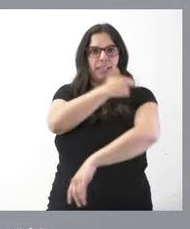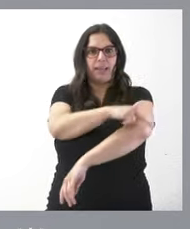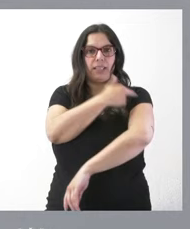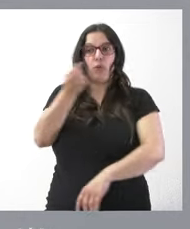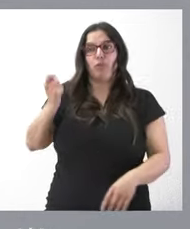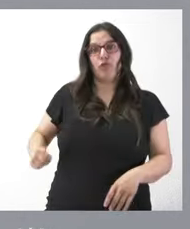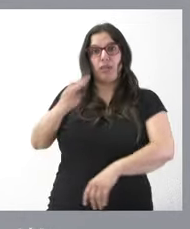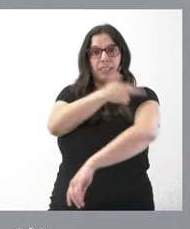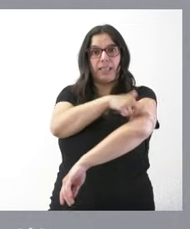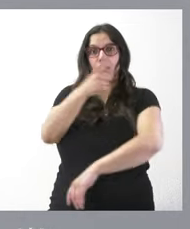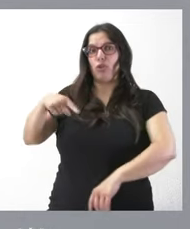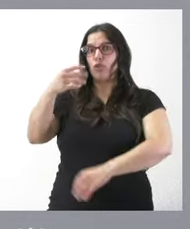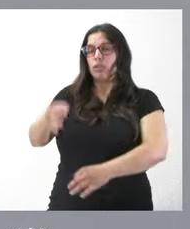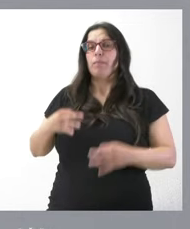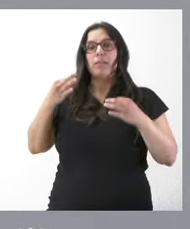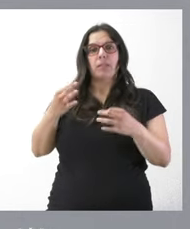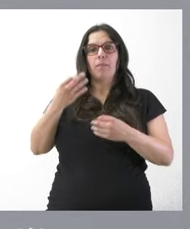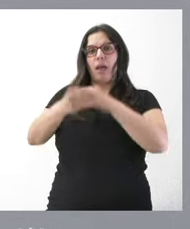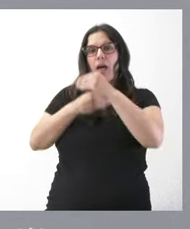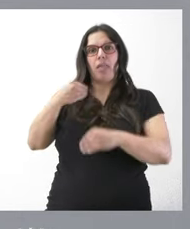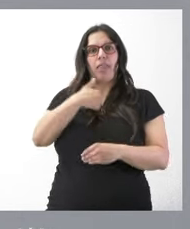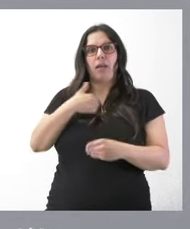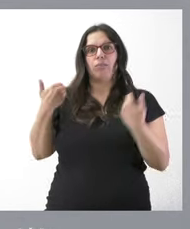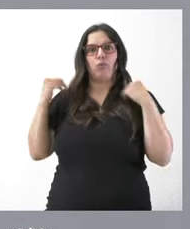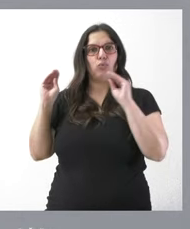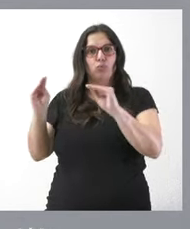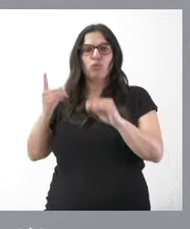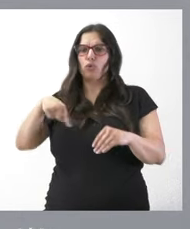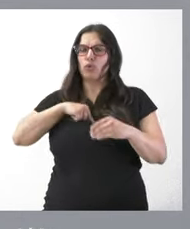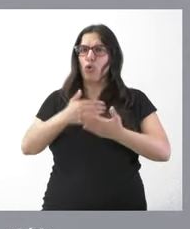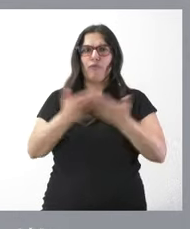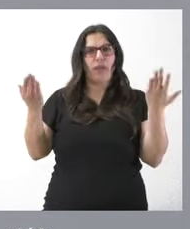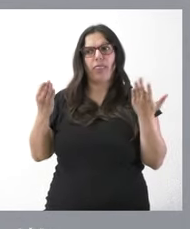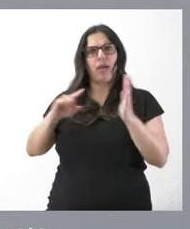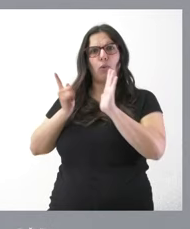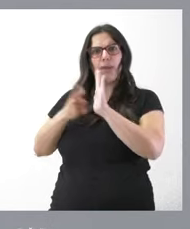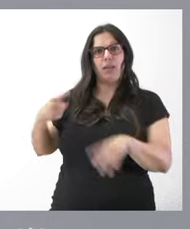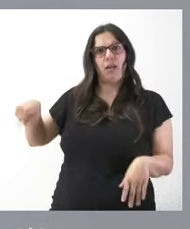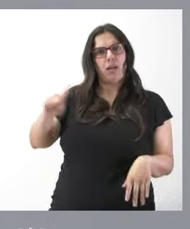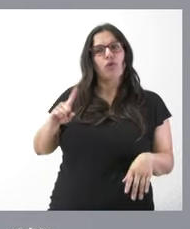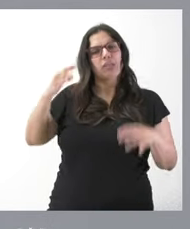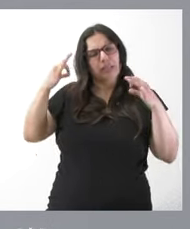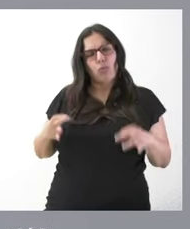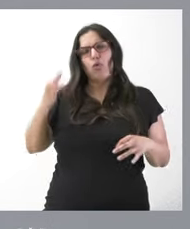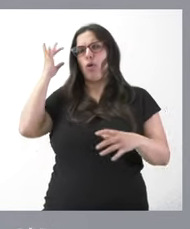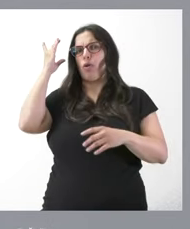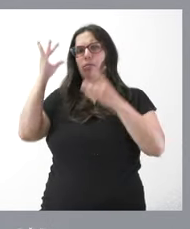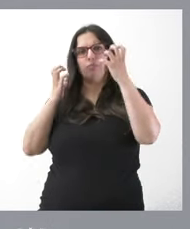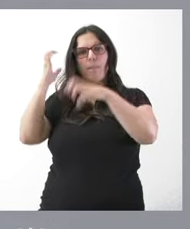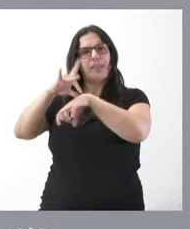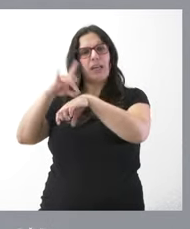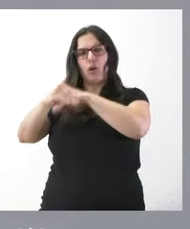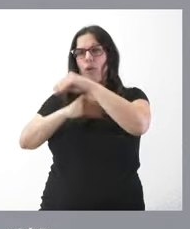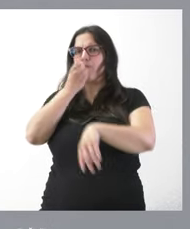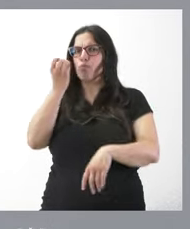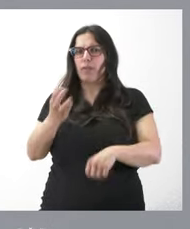sanitarios los que siempre realizan las actividades que les corresponden tenemos mucha confianza en ellos y estamos seguros que los veterinarios lo van a hacer muy bien en toda